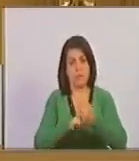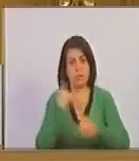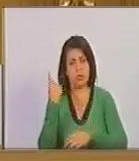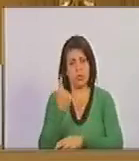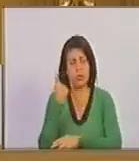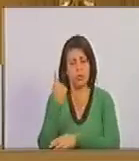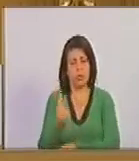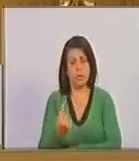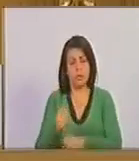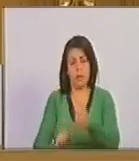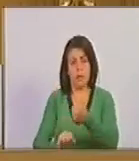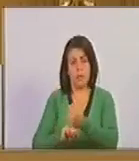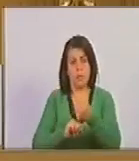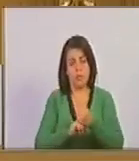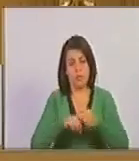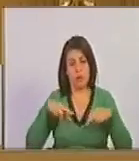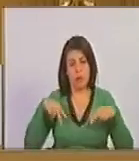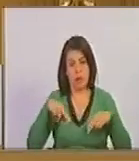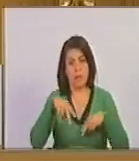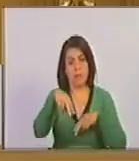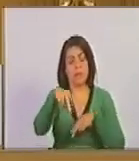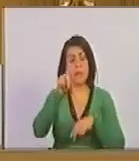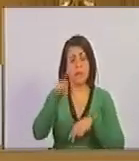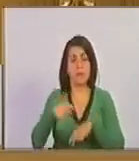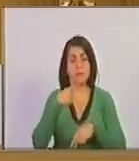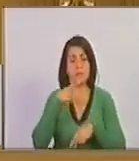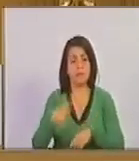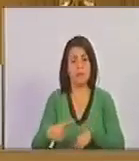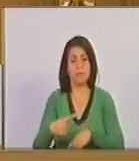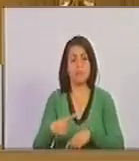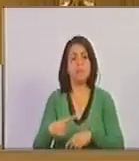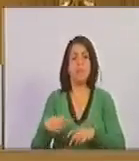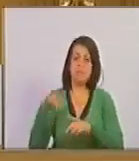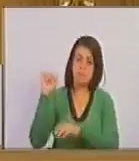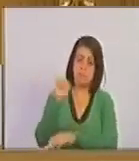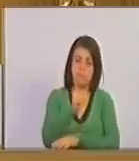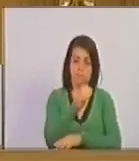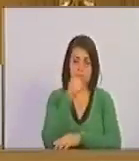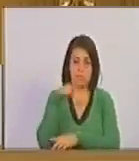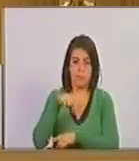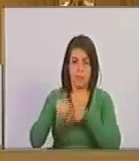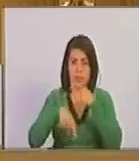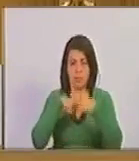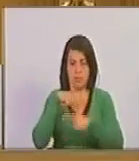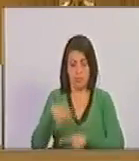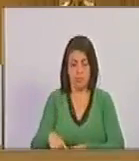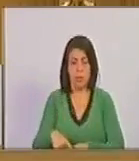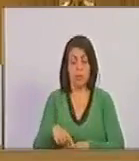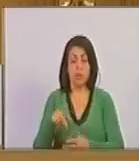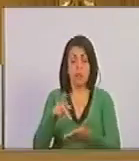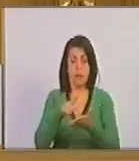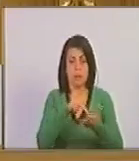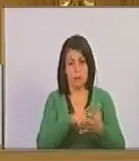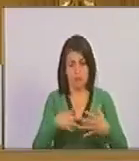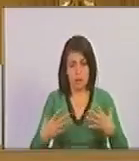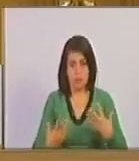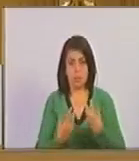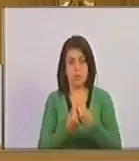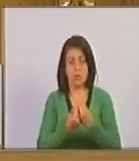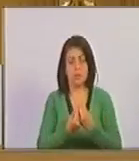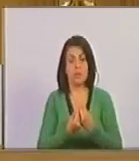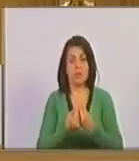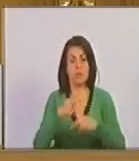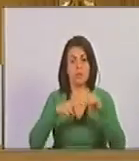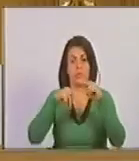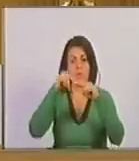solamente la solidaridad de caminar, sino la ciudad de militar, combatir, y luego fue a la parte de acompañar a la